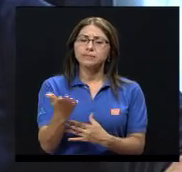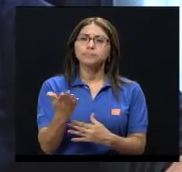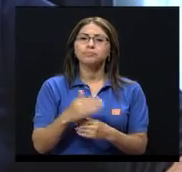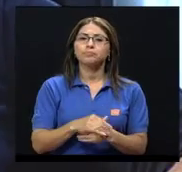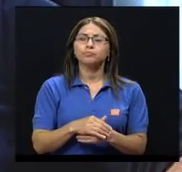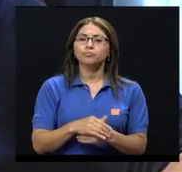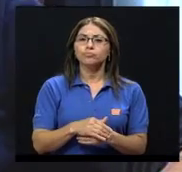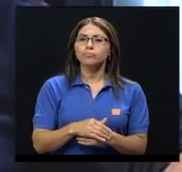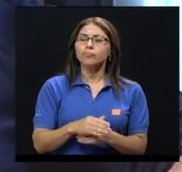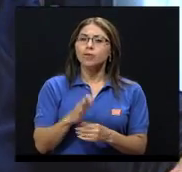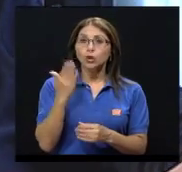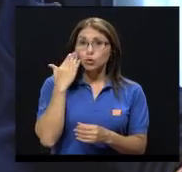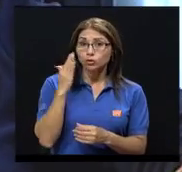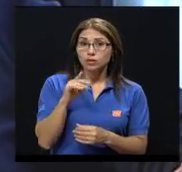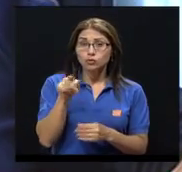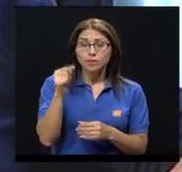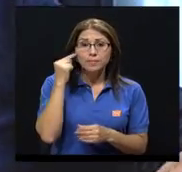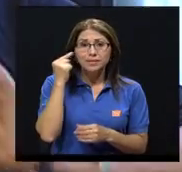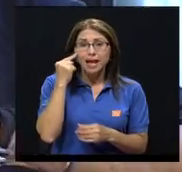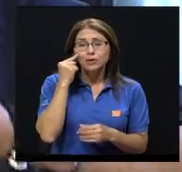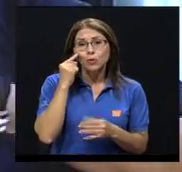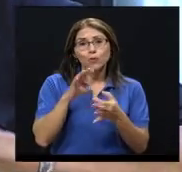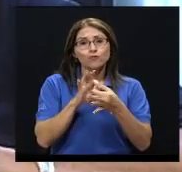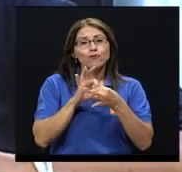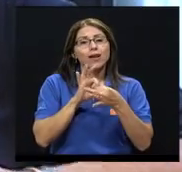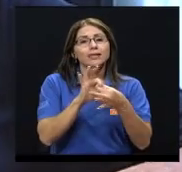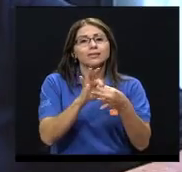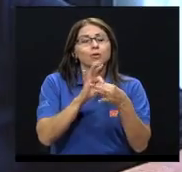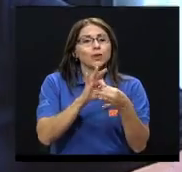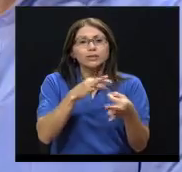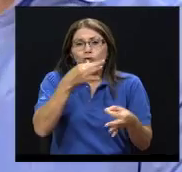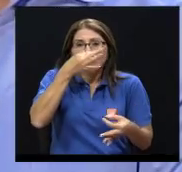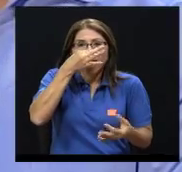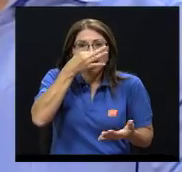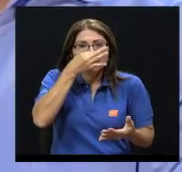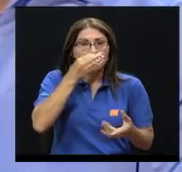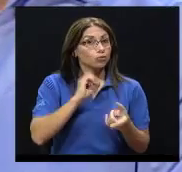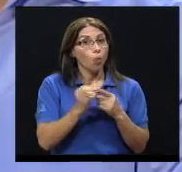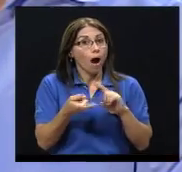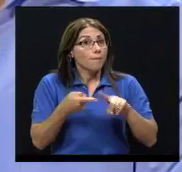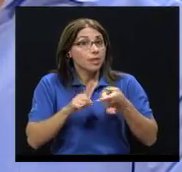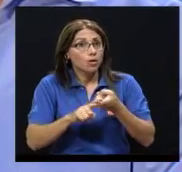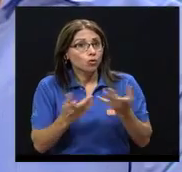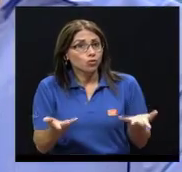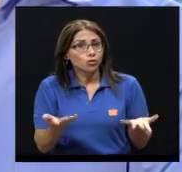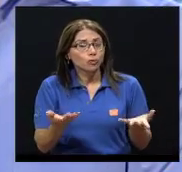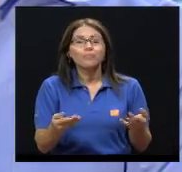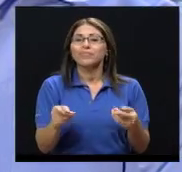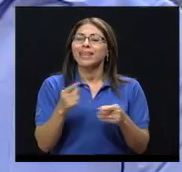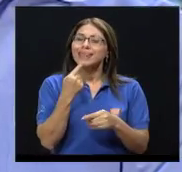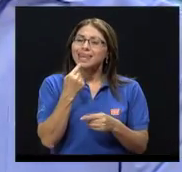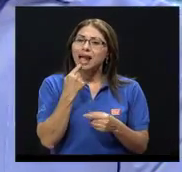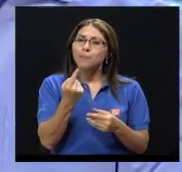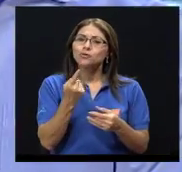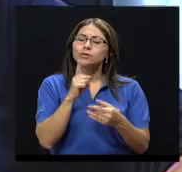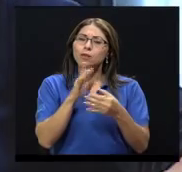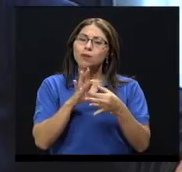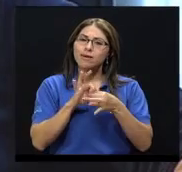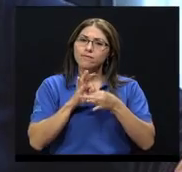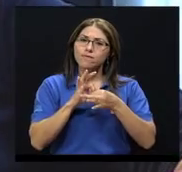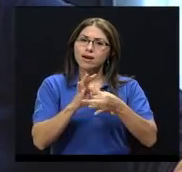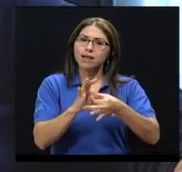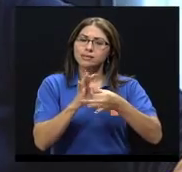pregunta, Pablo. No sé si está pensando en las relaciones románticas cuando dice eso. amigos, digo yo. digamos que la relación